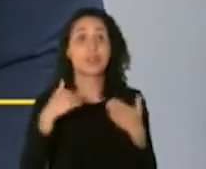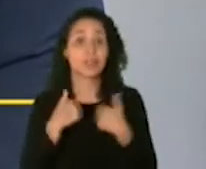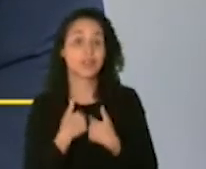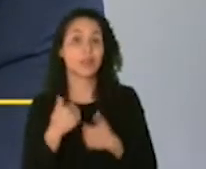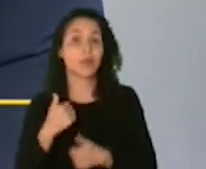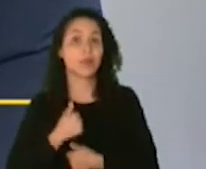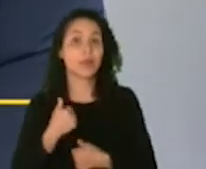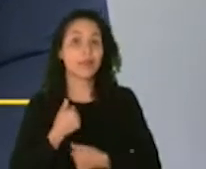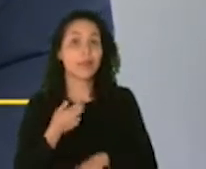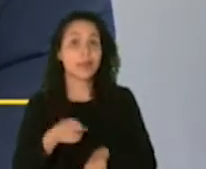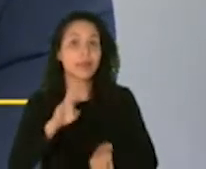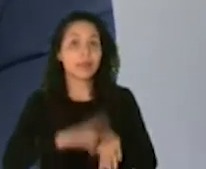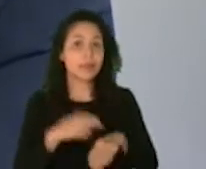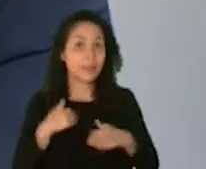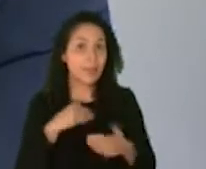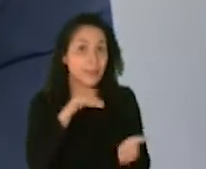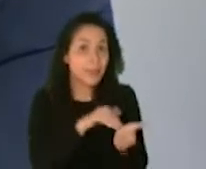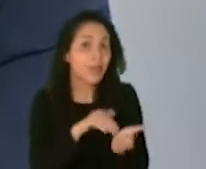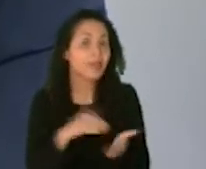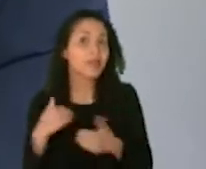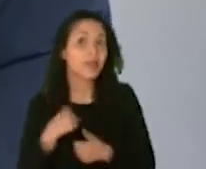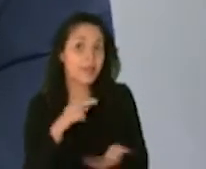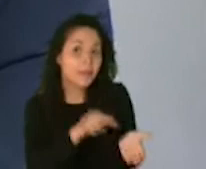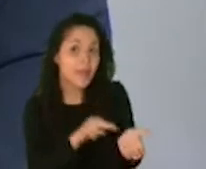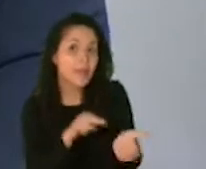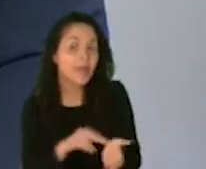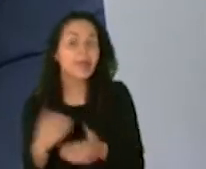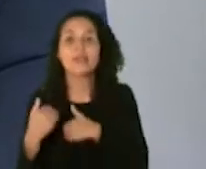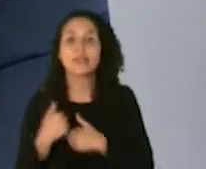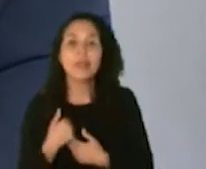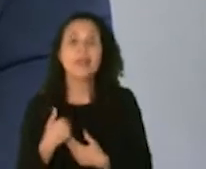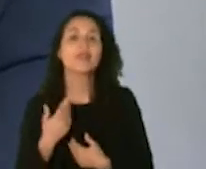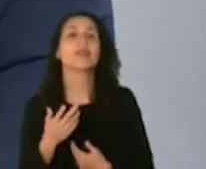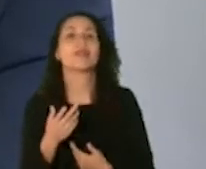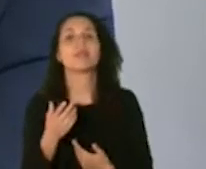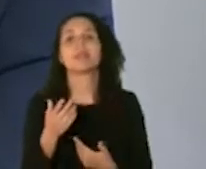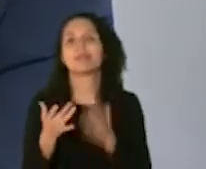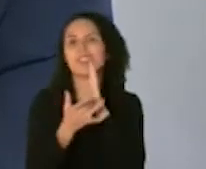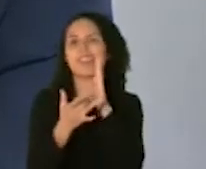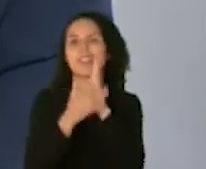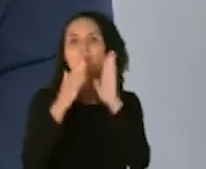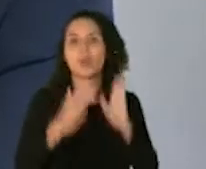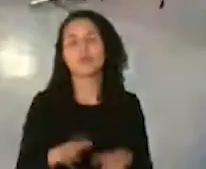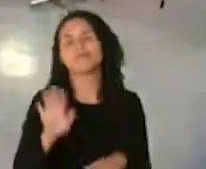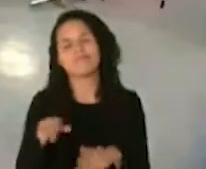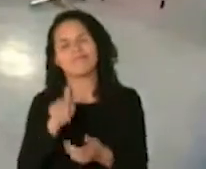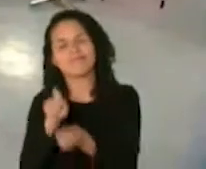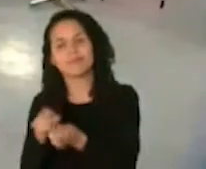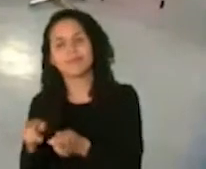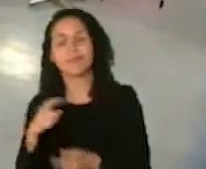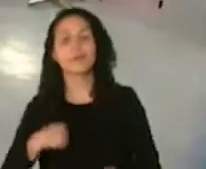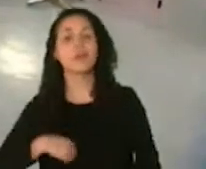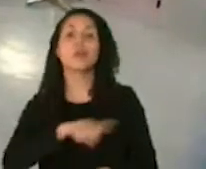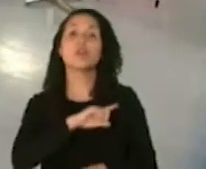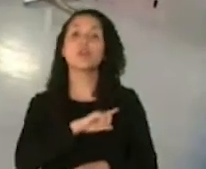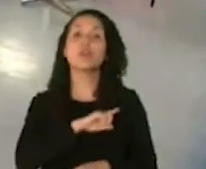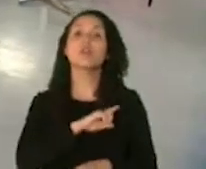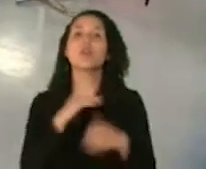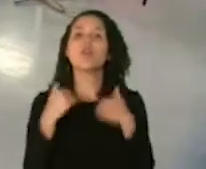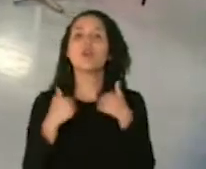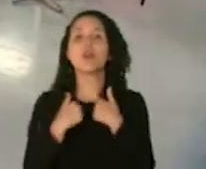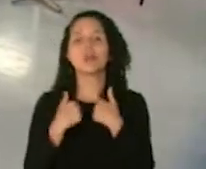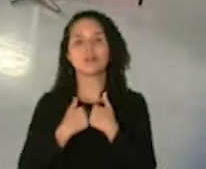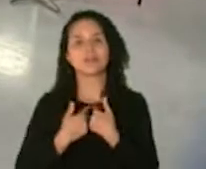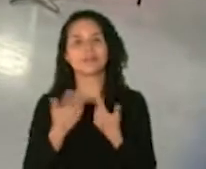en la Guardia Nacional médicos y tienen enfermeras, enfermeros, tienen tecnólogos. Ciertamente, Penchi. Y nosotros tenemos